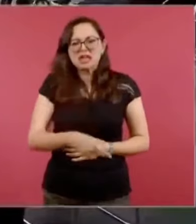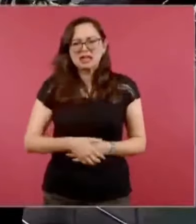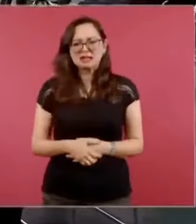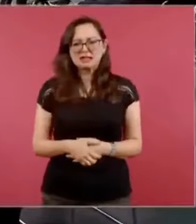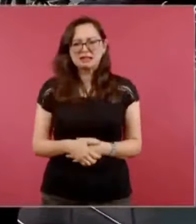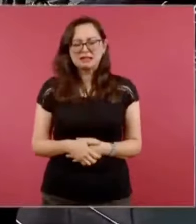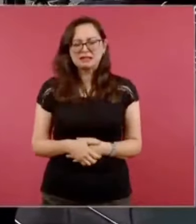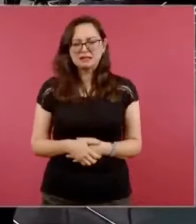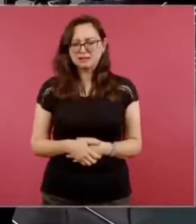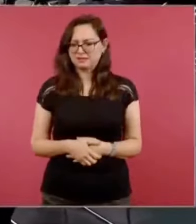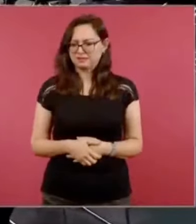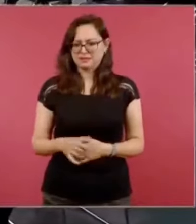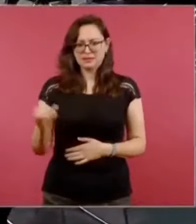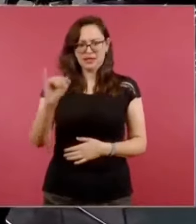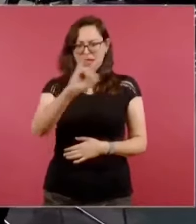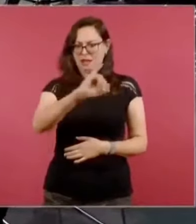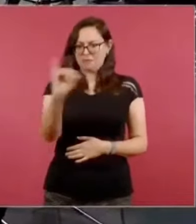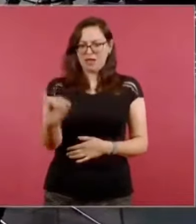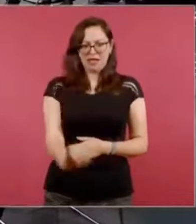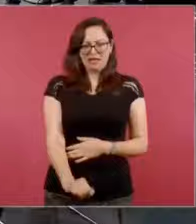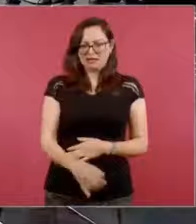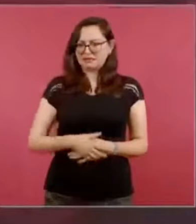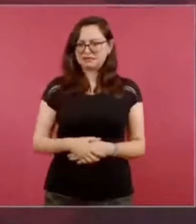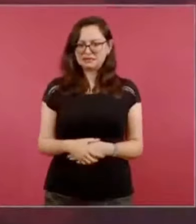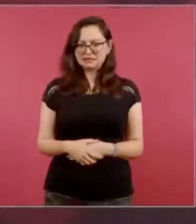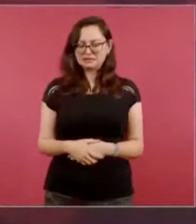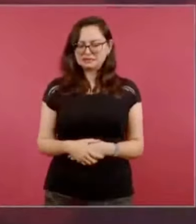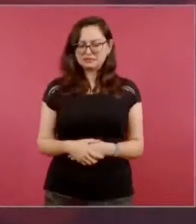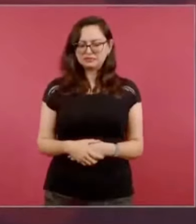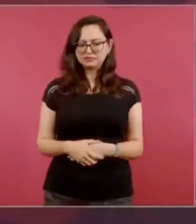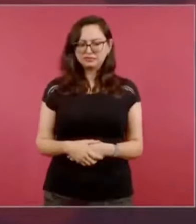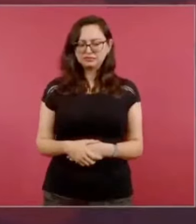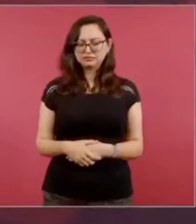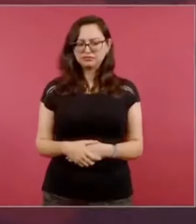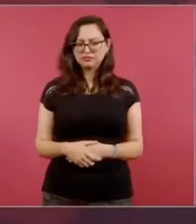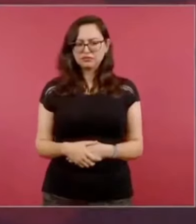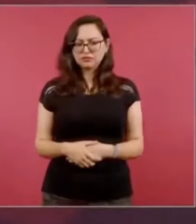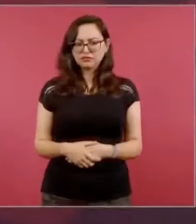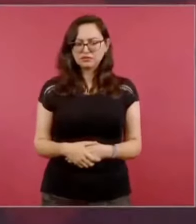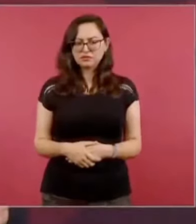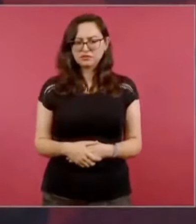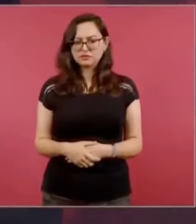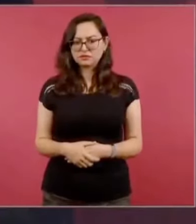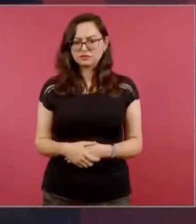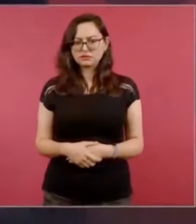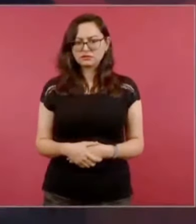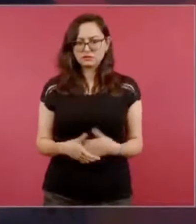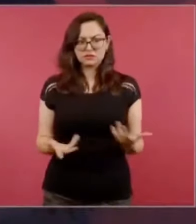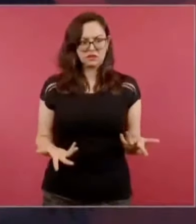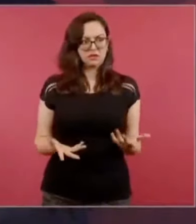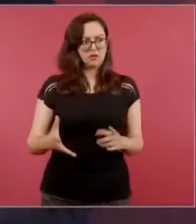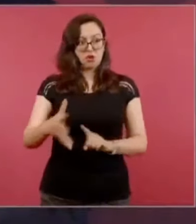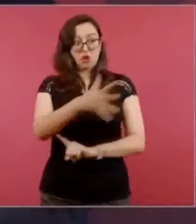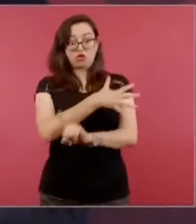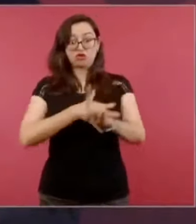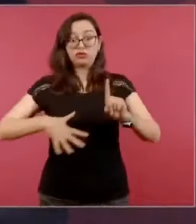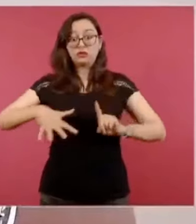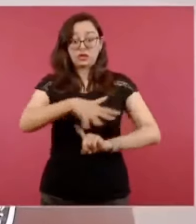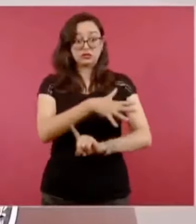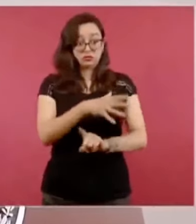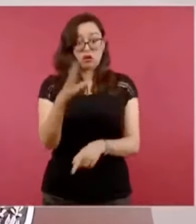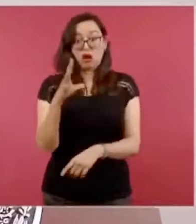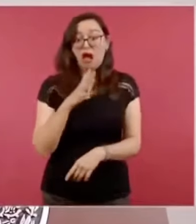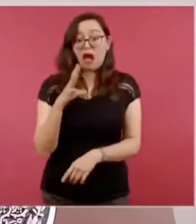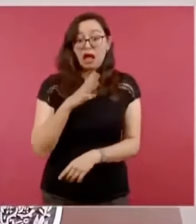que además es una realidad política. Nosotros